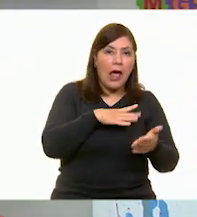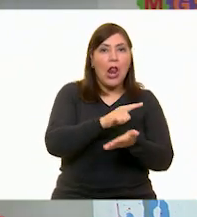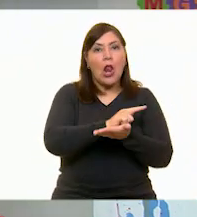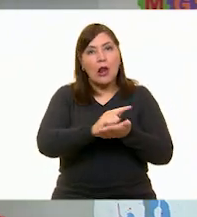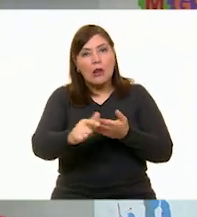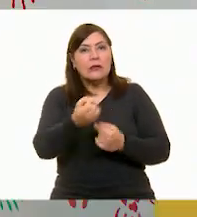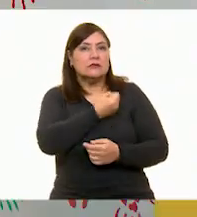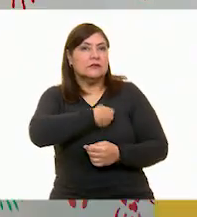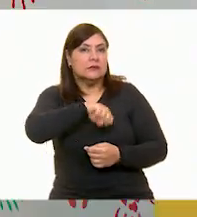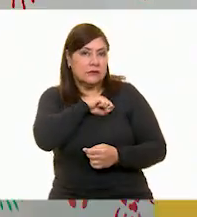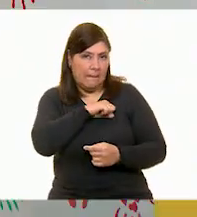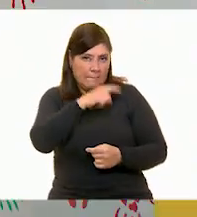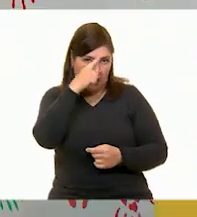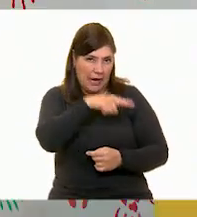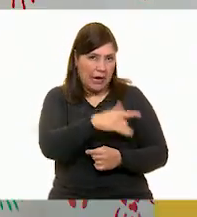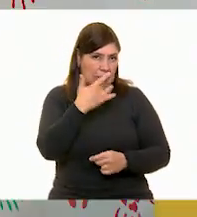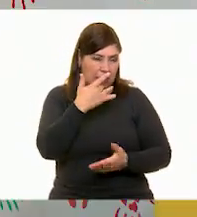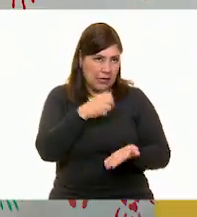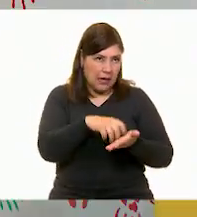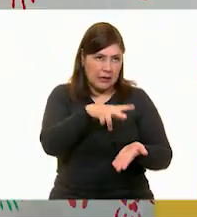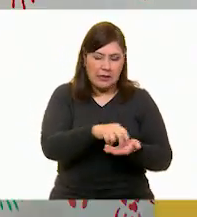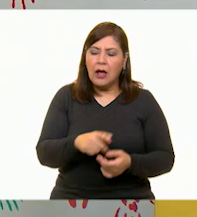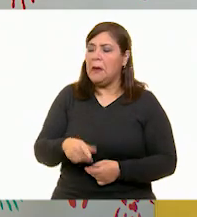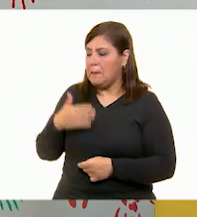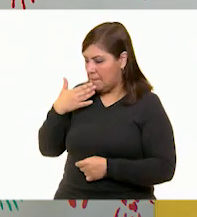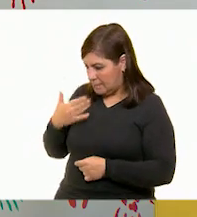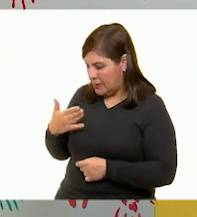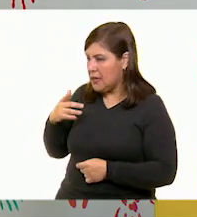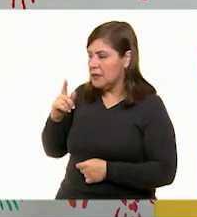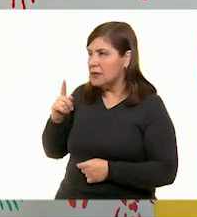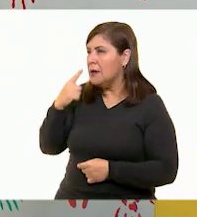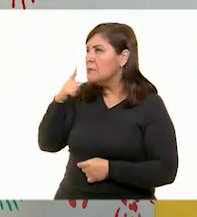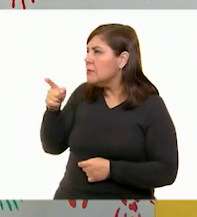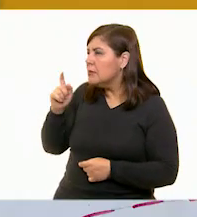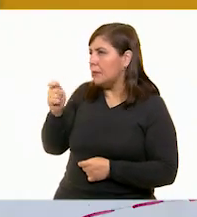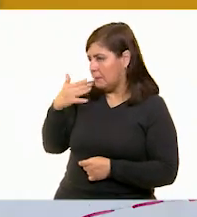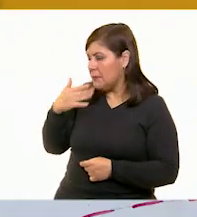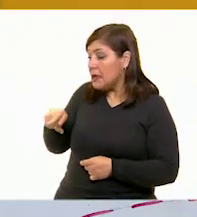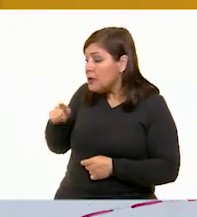ranita. Muy bien, Erick. Y tú, Panchito, ¿por qué quieres cruzar el río?